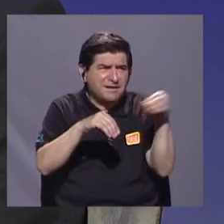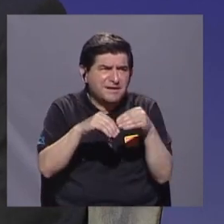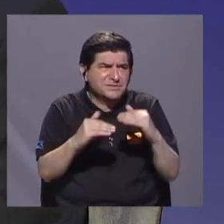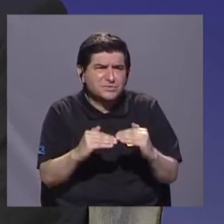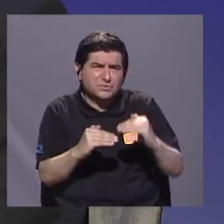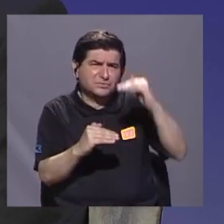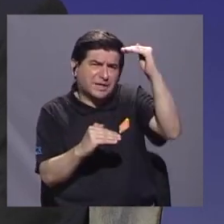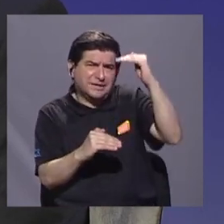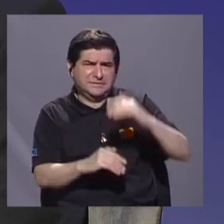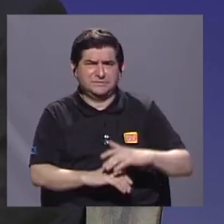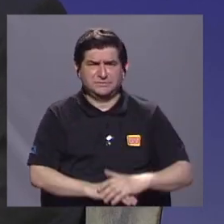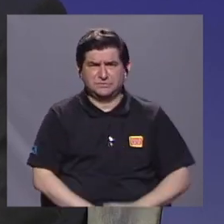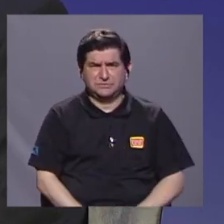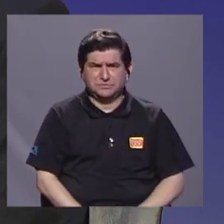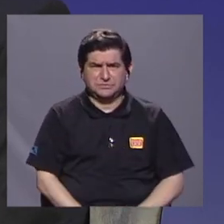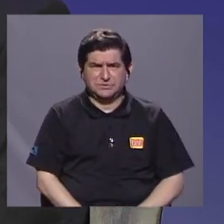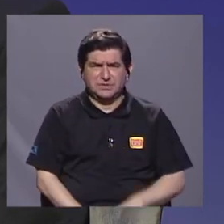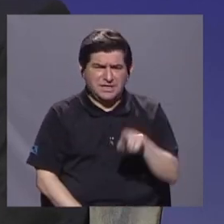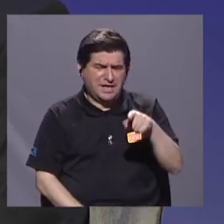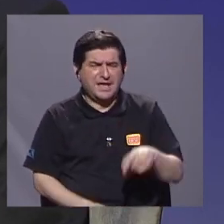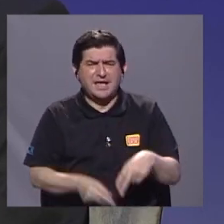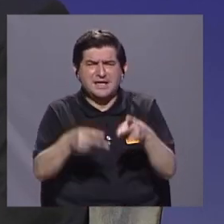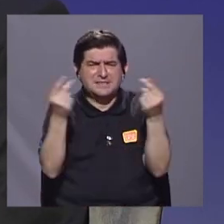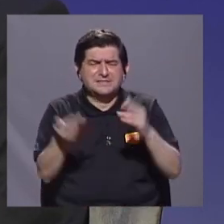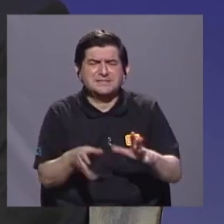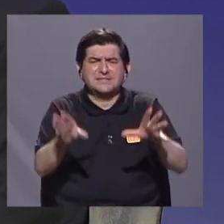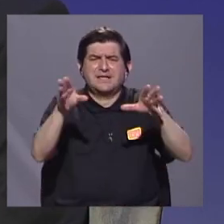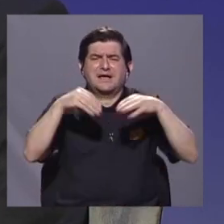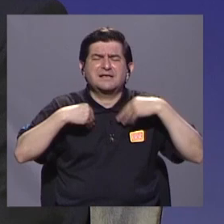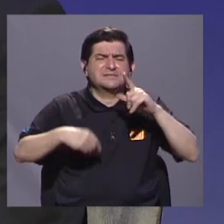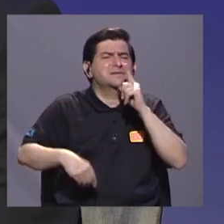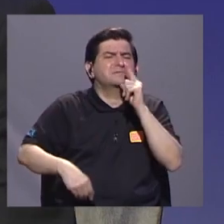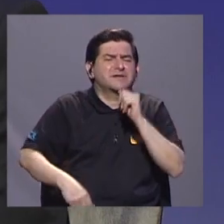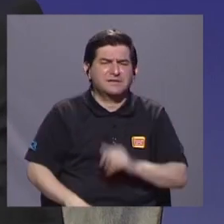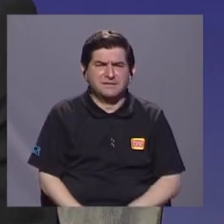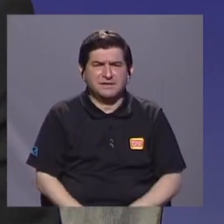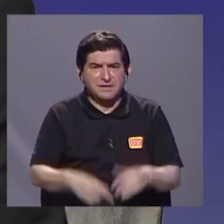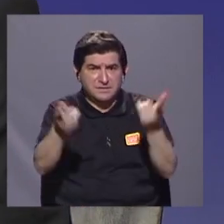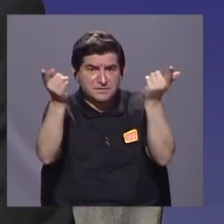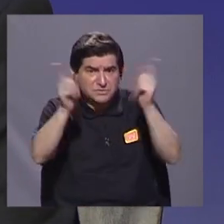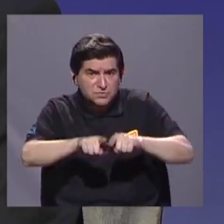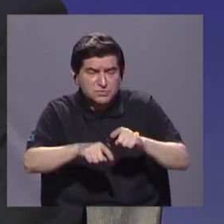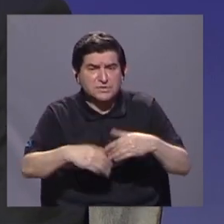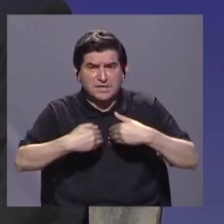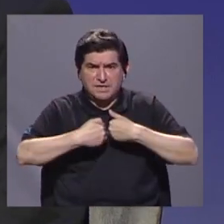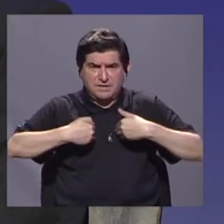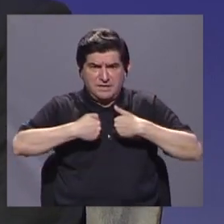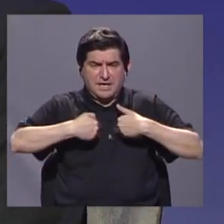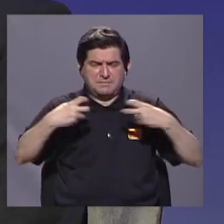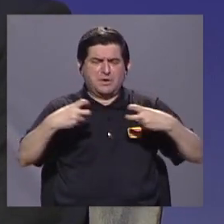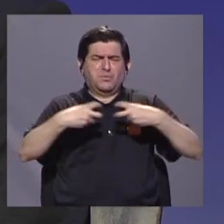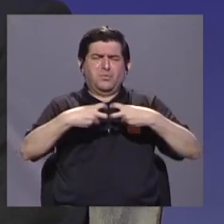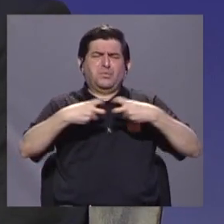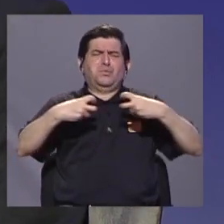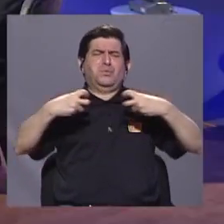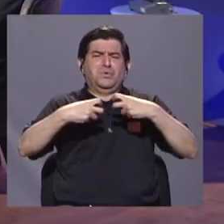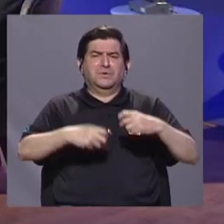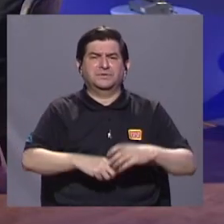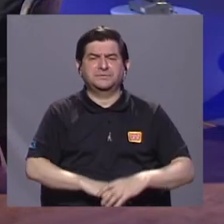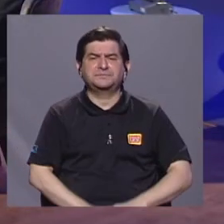altos. ¿Quién asume estos costos cuando se da el caso de un animal electrocutado?